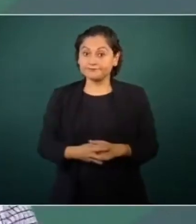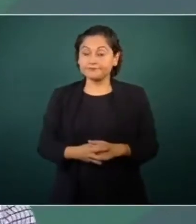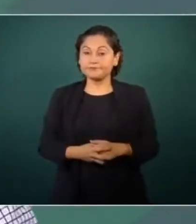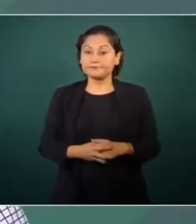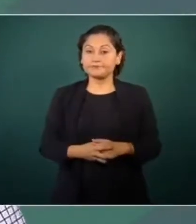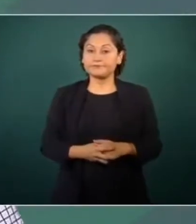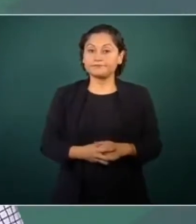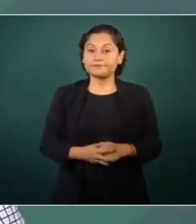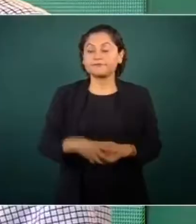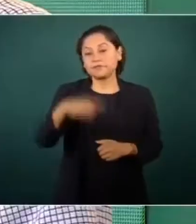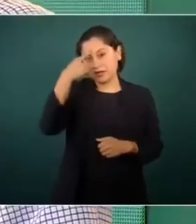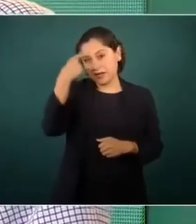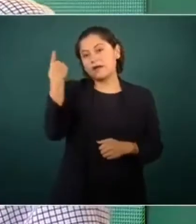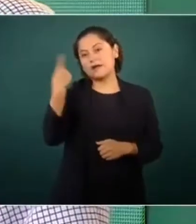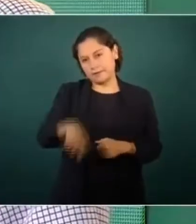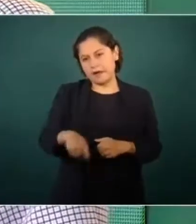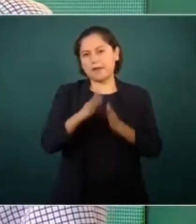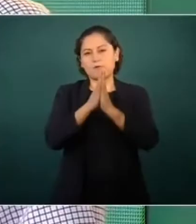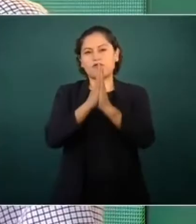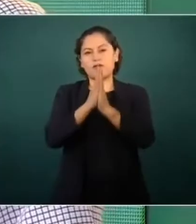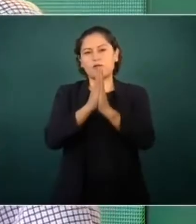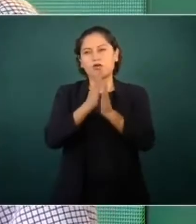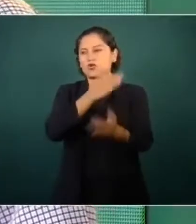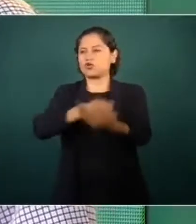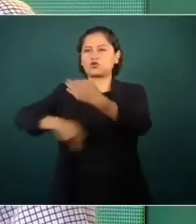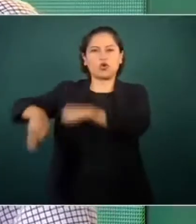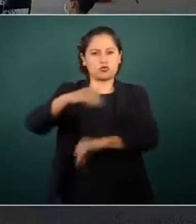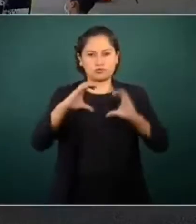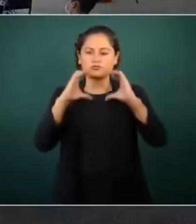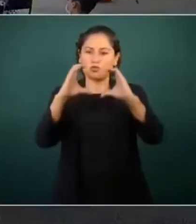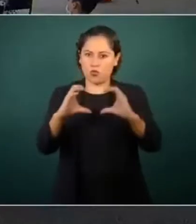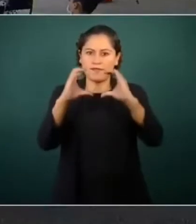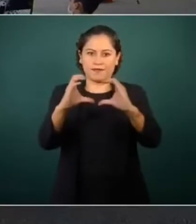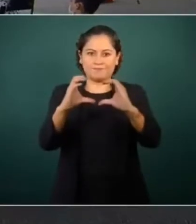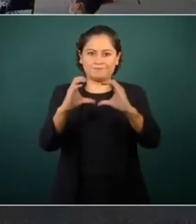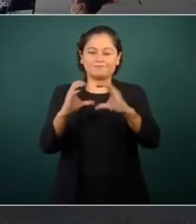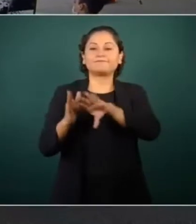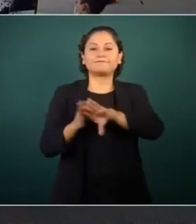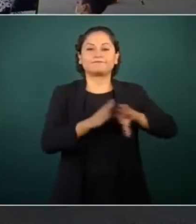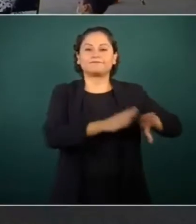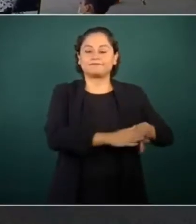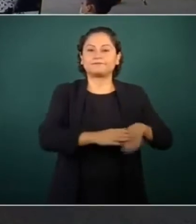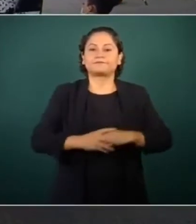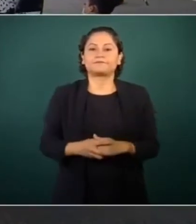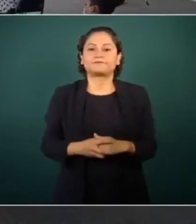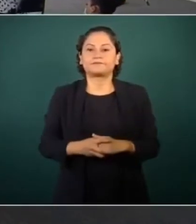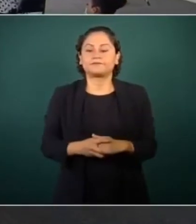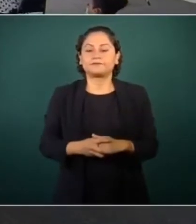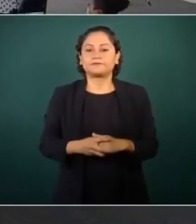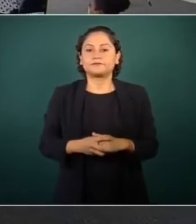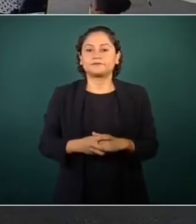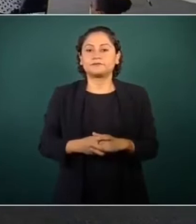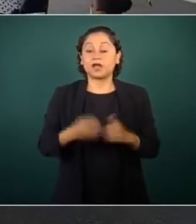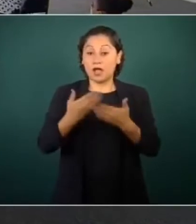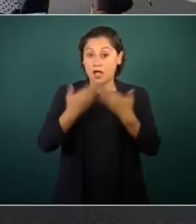que nos cuidemos todos. Vamos a informar sobre la situación de